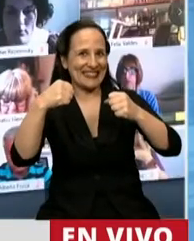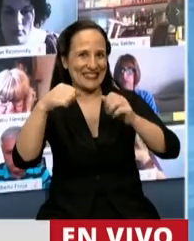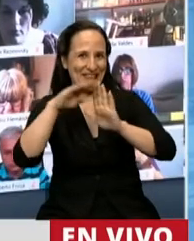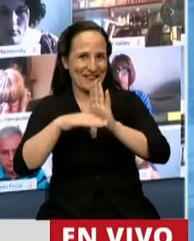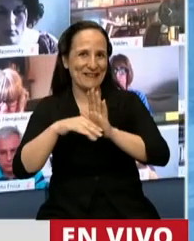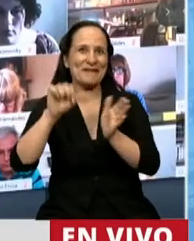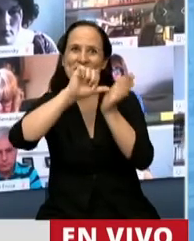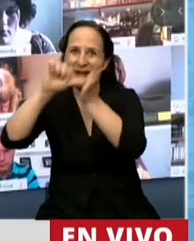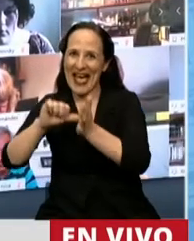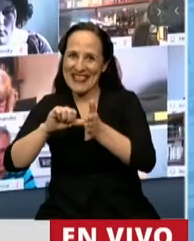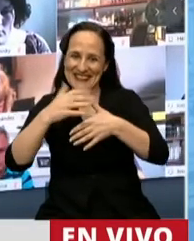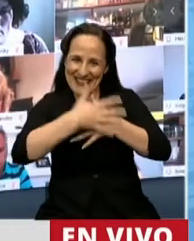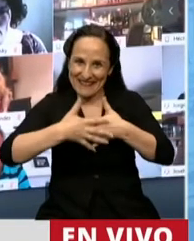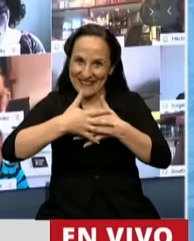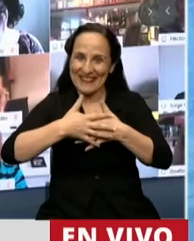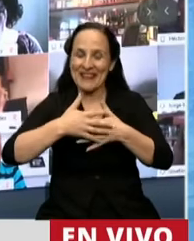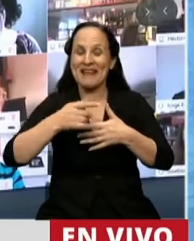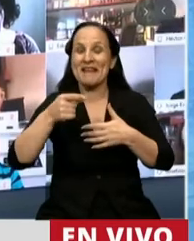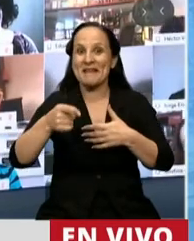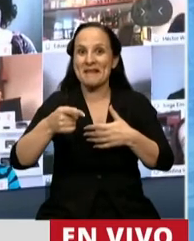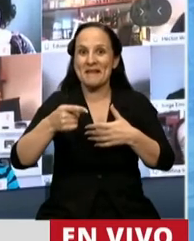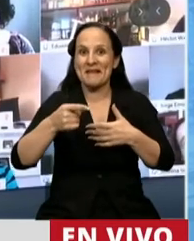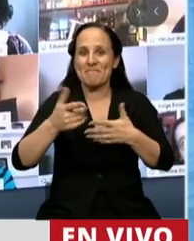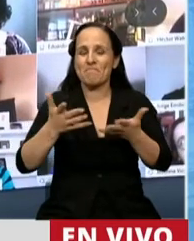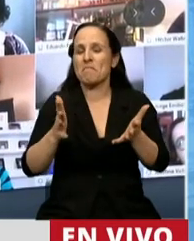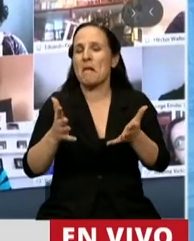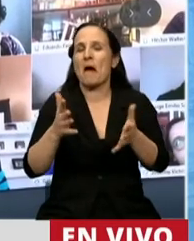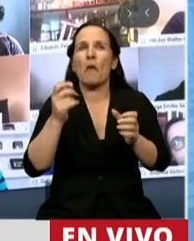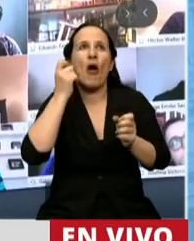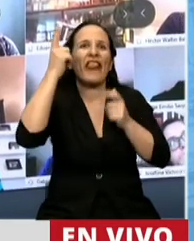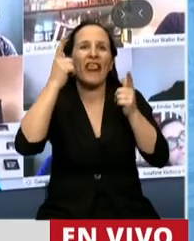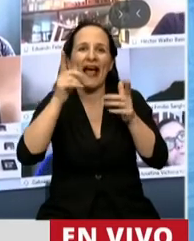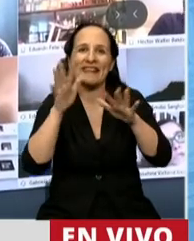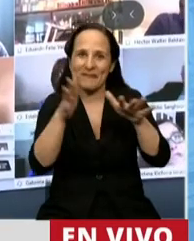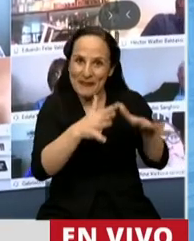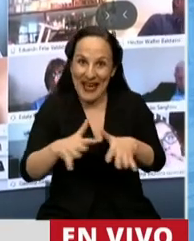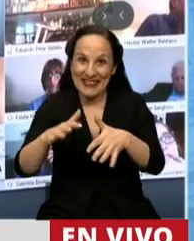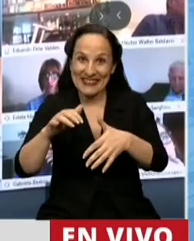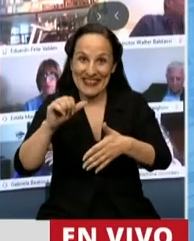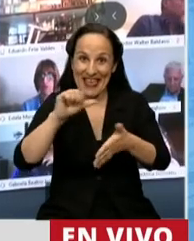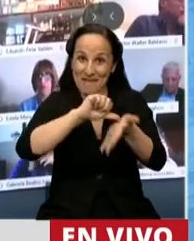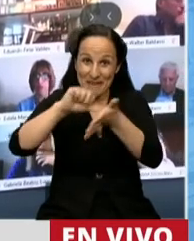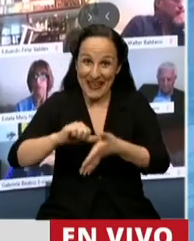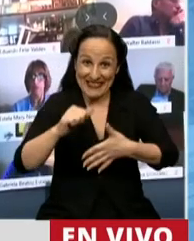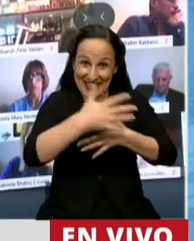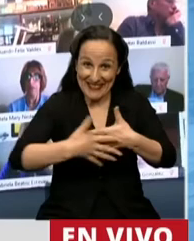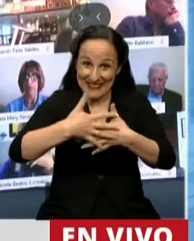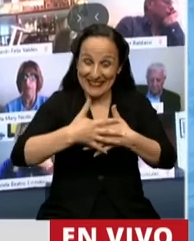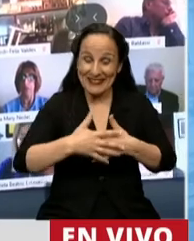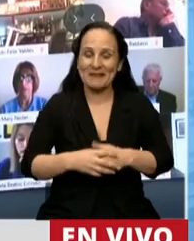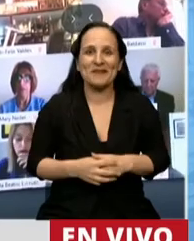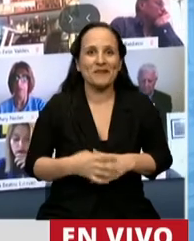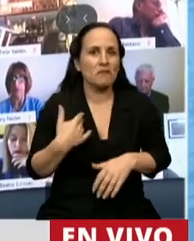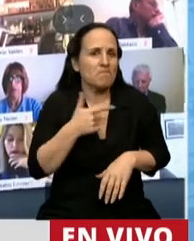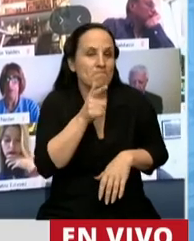vecinas o por lo menos que compartimos las mismas ideas. Y me parece que acá